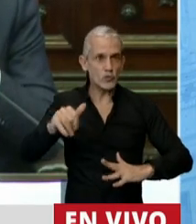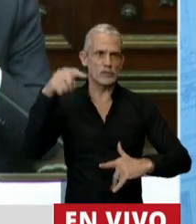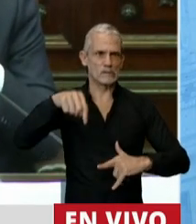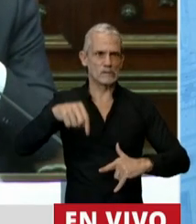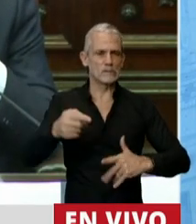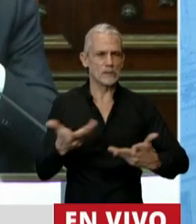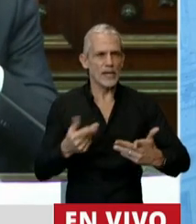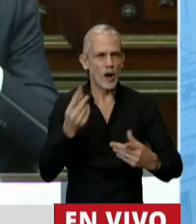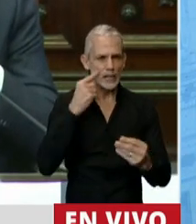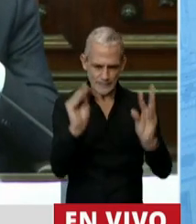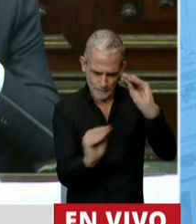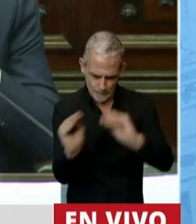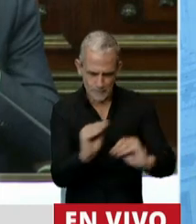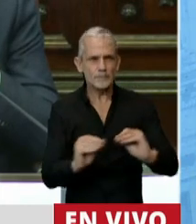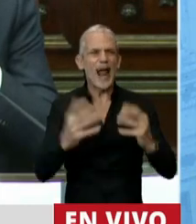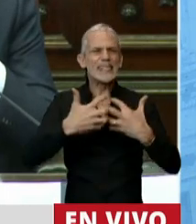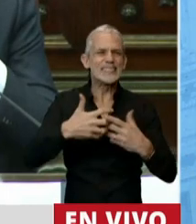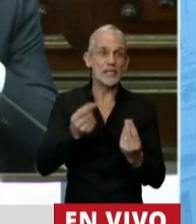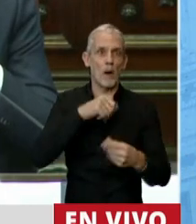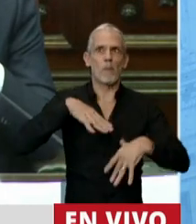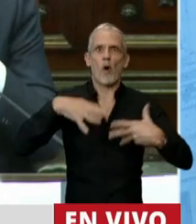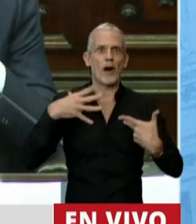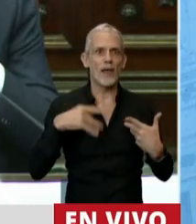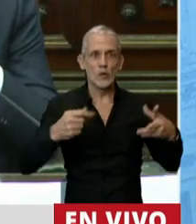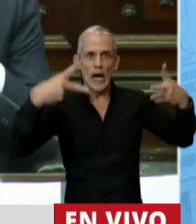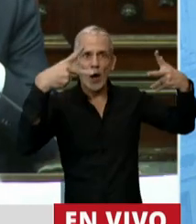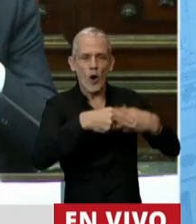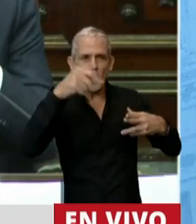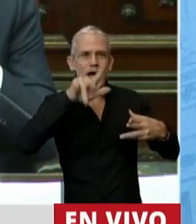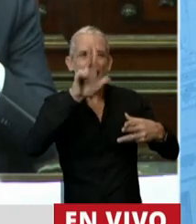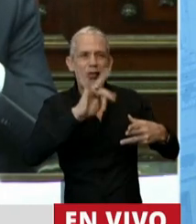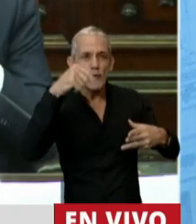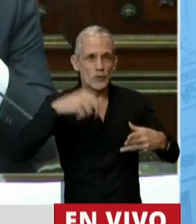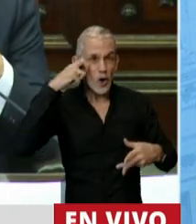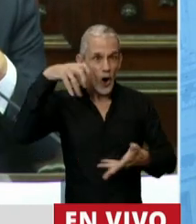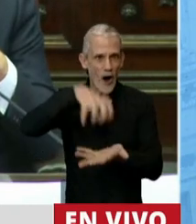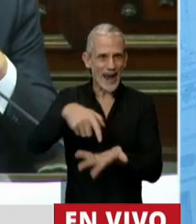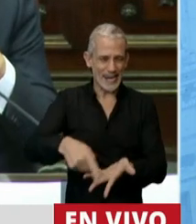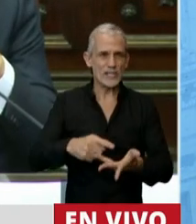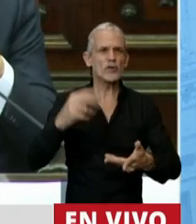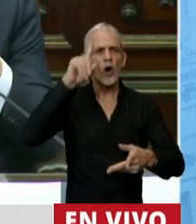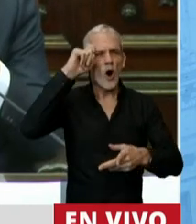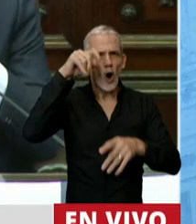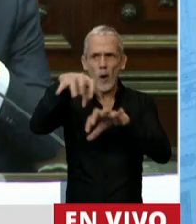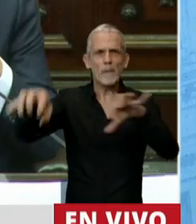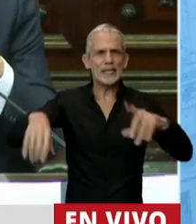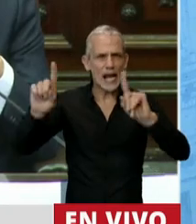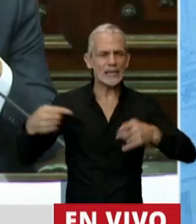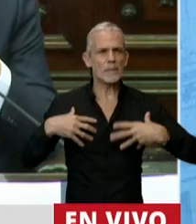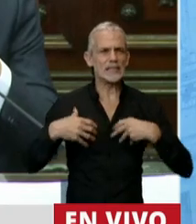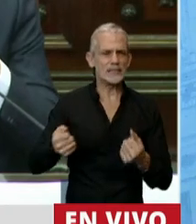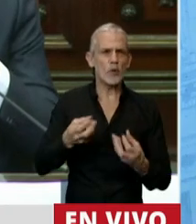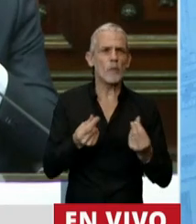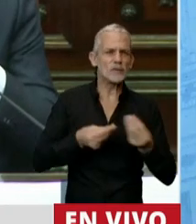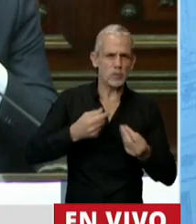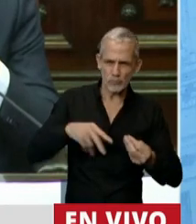tuvimos que armar todo un sistema por si nos cortaban la luz en este congreso. La salud, reducción del presupuesto de salud, la veo a